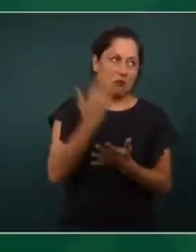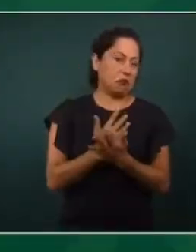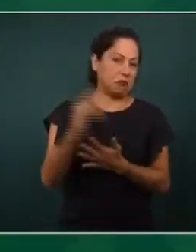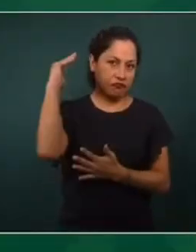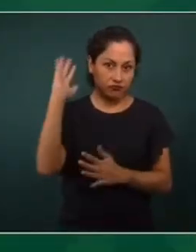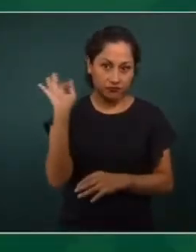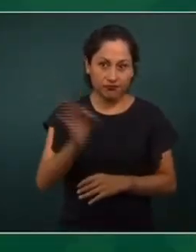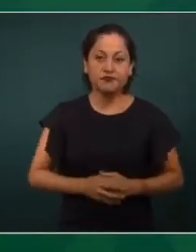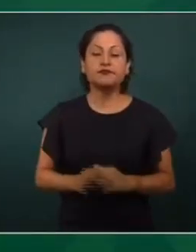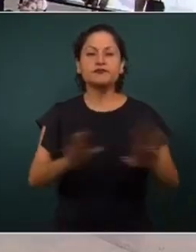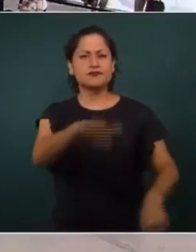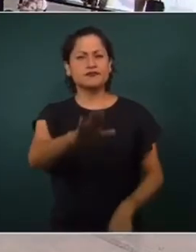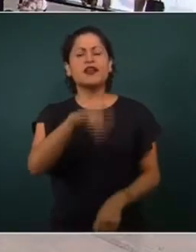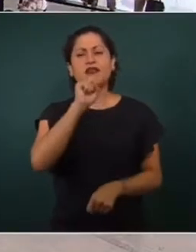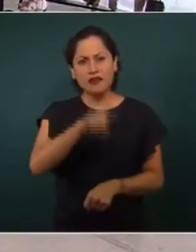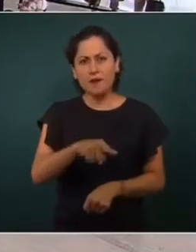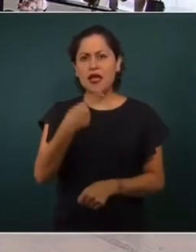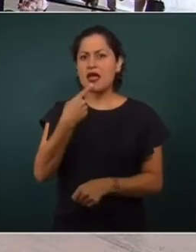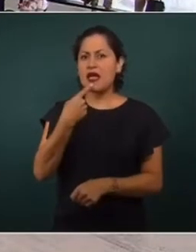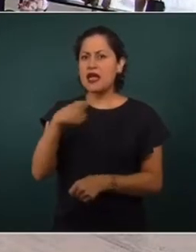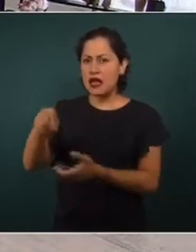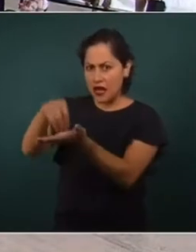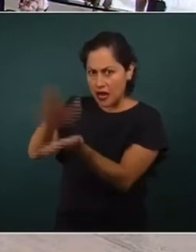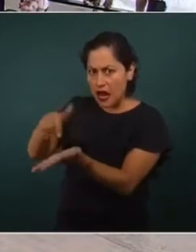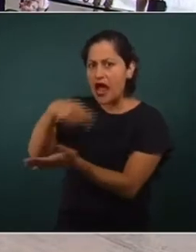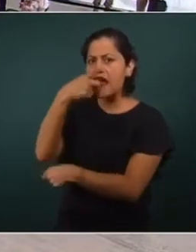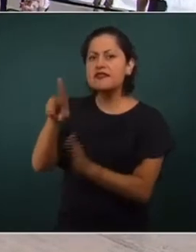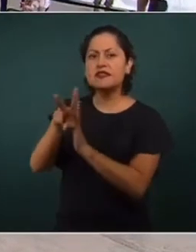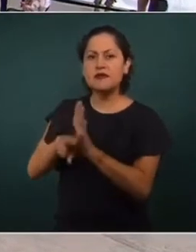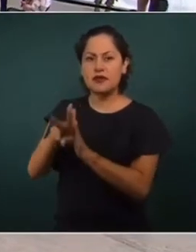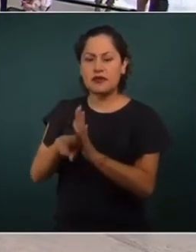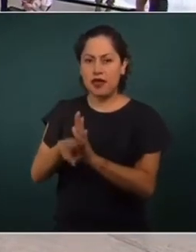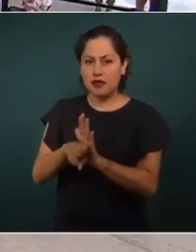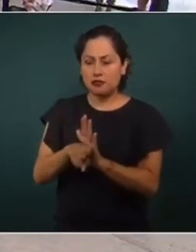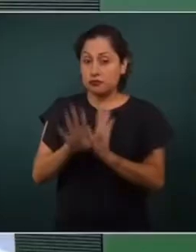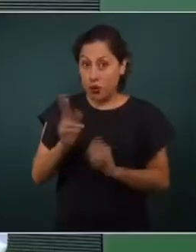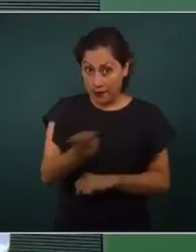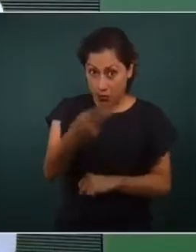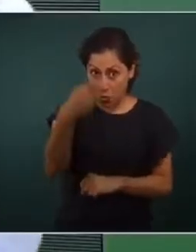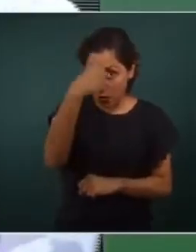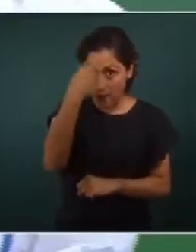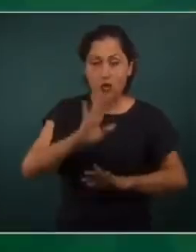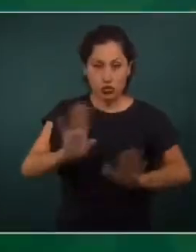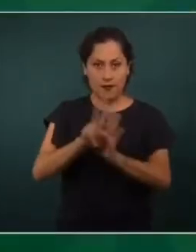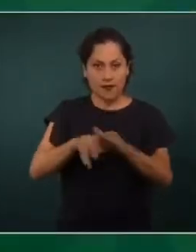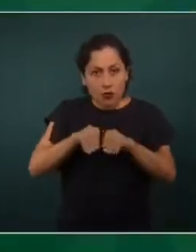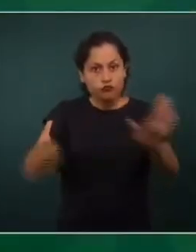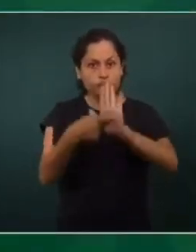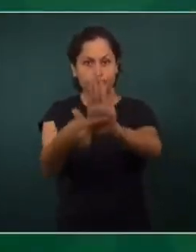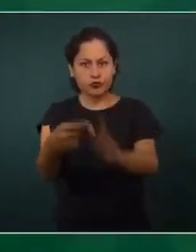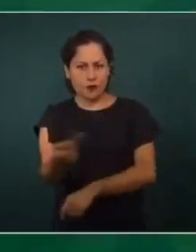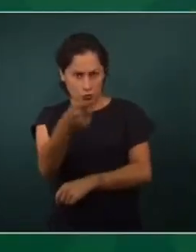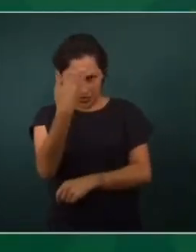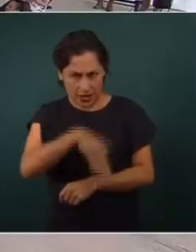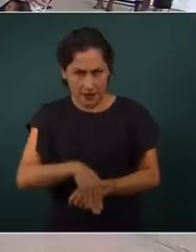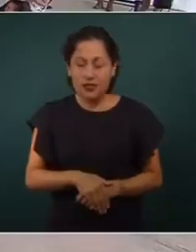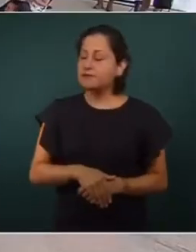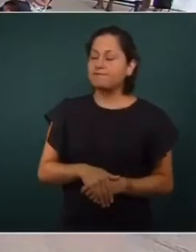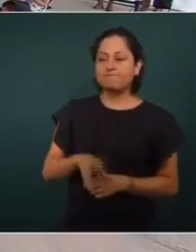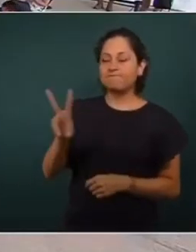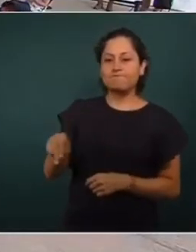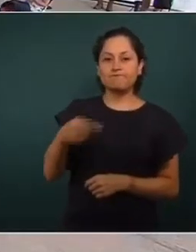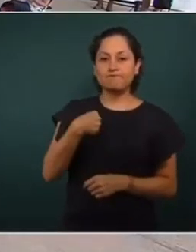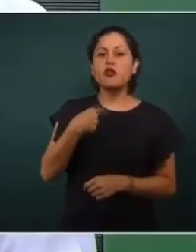Señor presidente, en la declaración se habla de un video ¿Cree que sin violar el debido proceso ya es tiempo que desconozca? Sí, eso, miren ¿Usted ya lo vio, perdón? No, pero